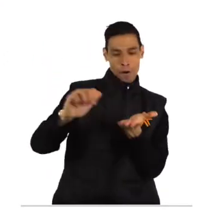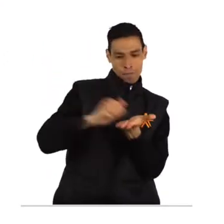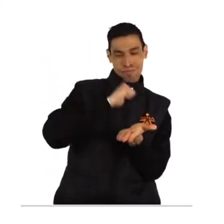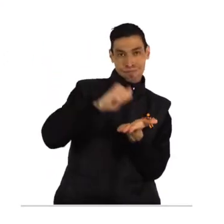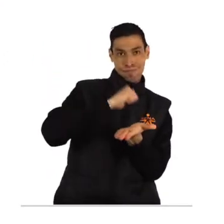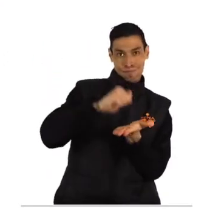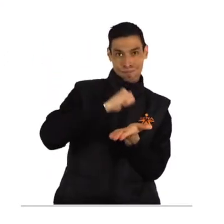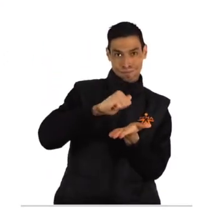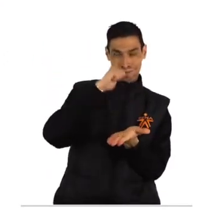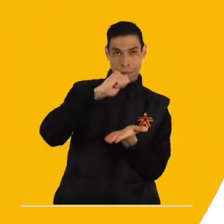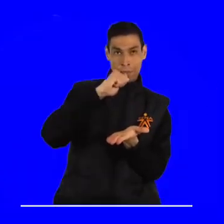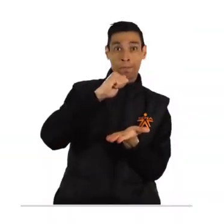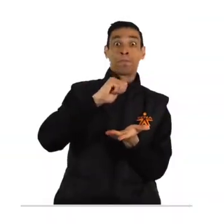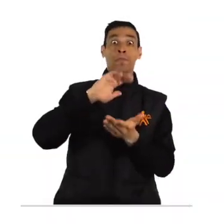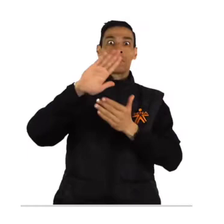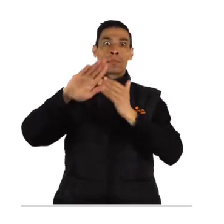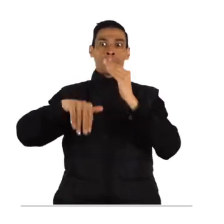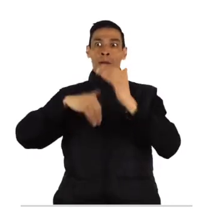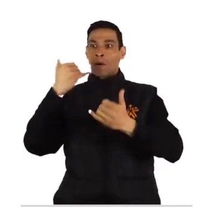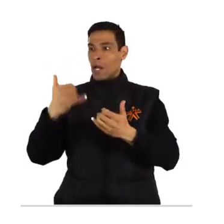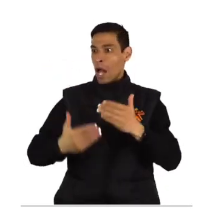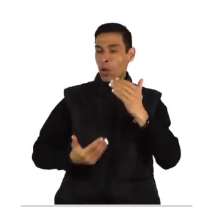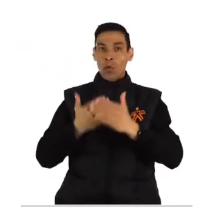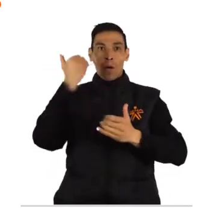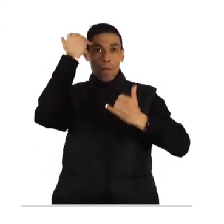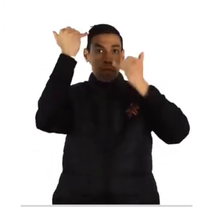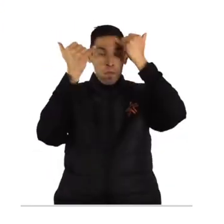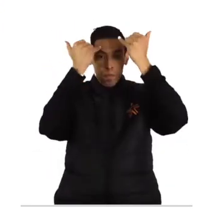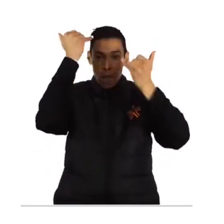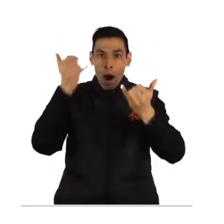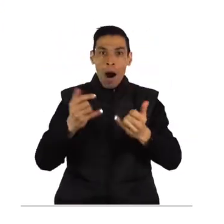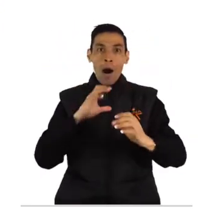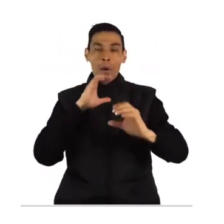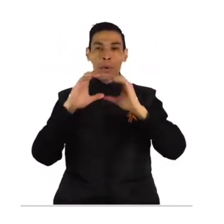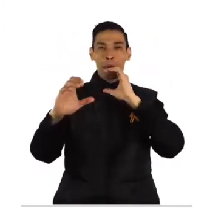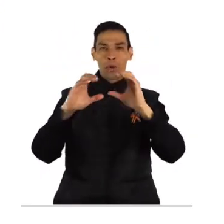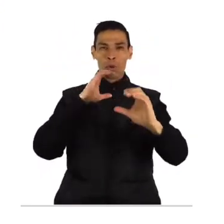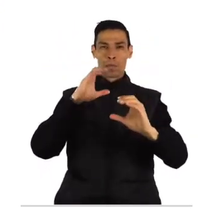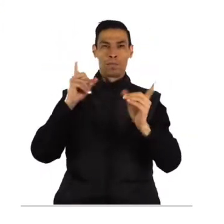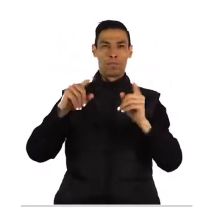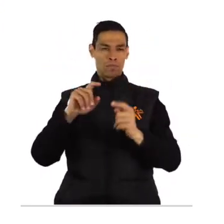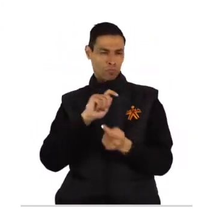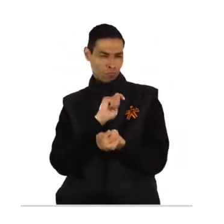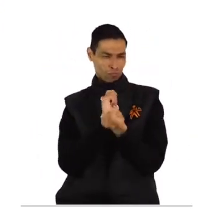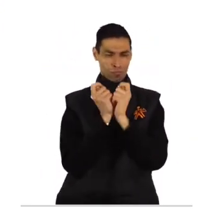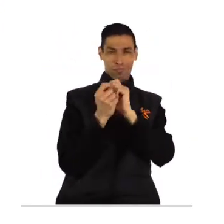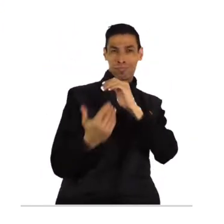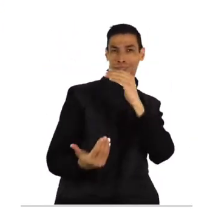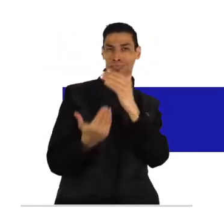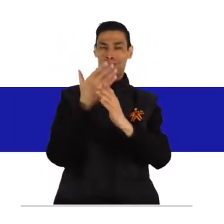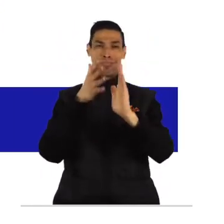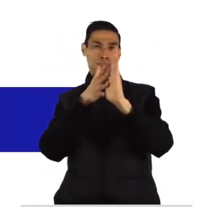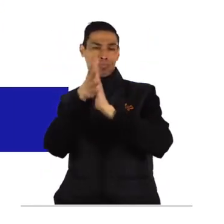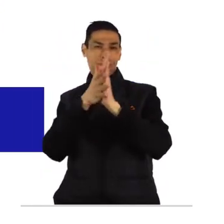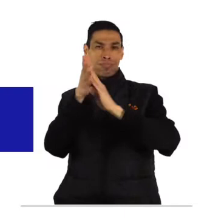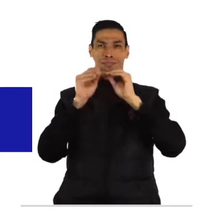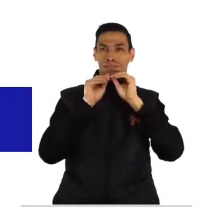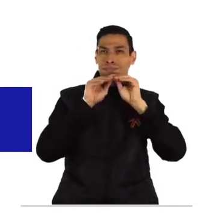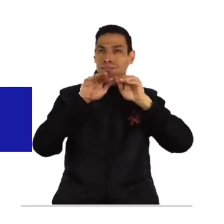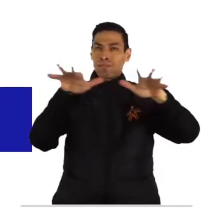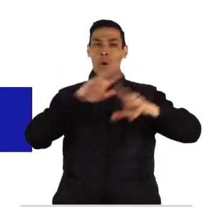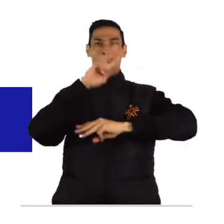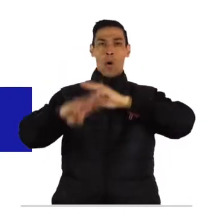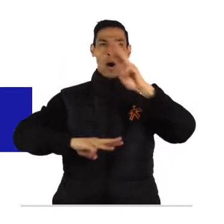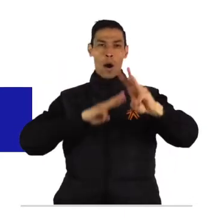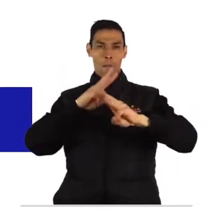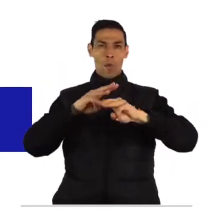los primeros libros pero los grandes inventos que cambiarían la forma en que nos comunicamos y revolucionarían la transmisión de la